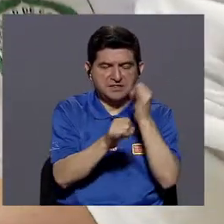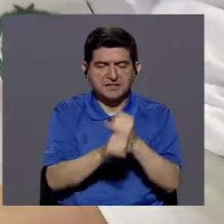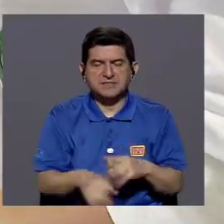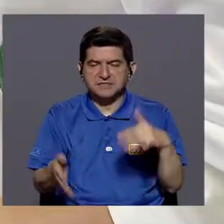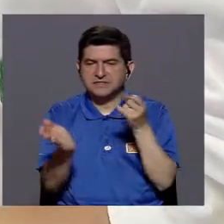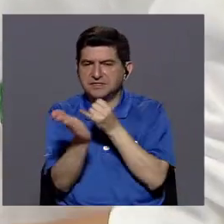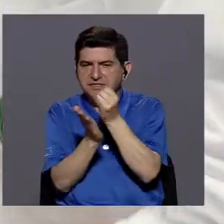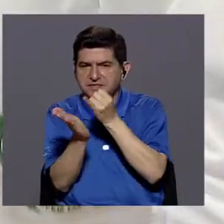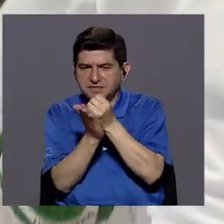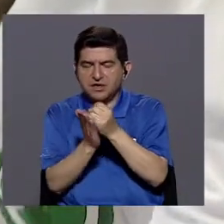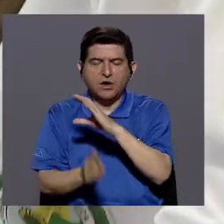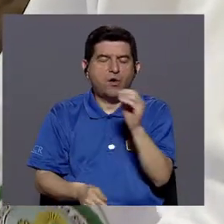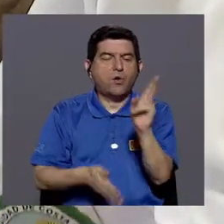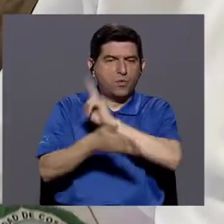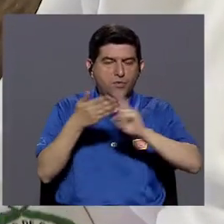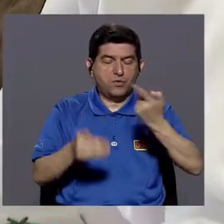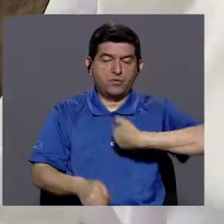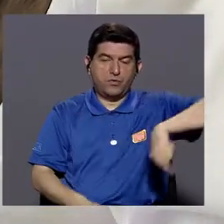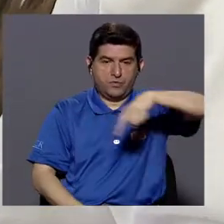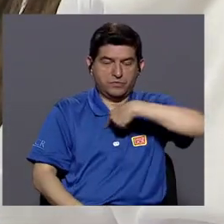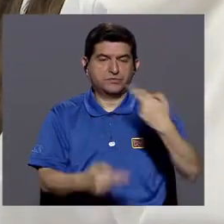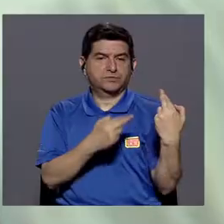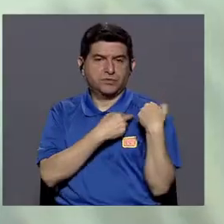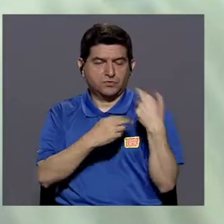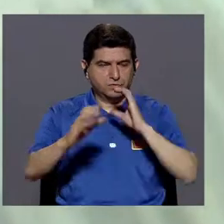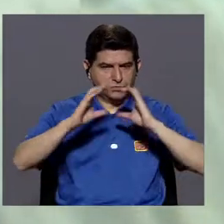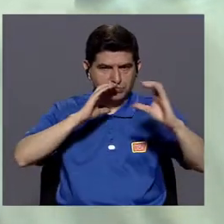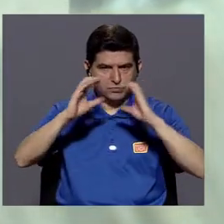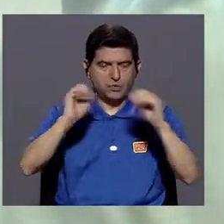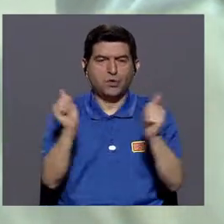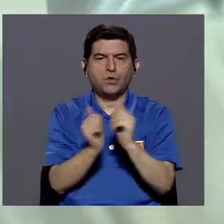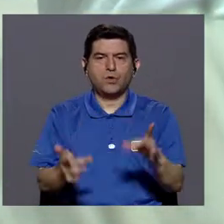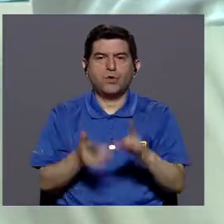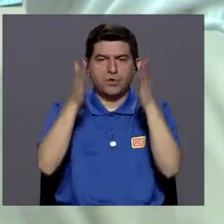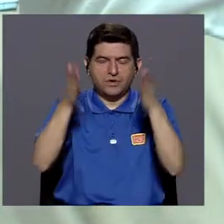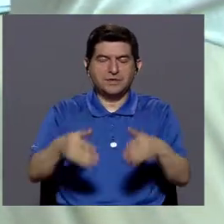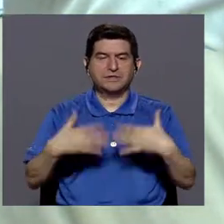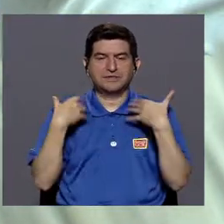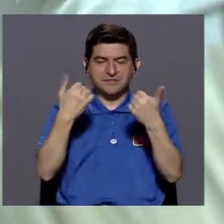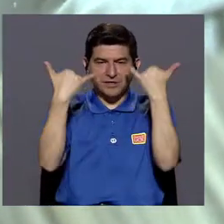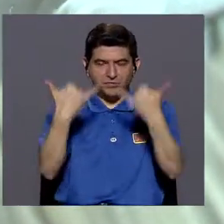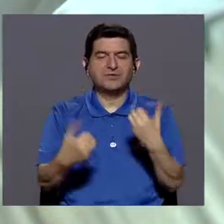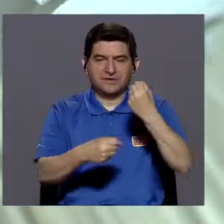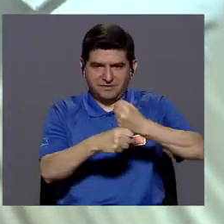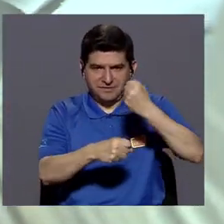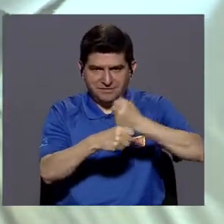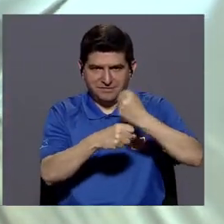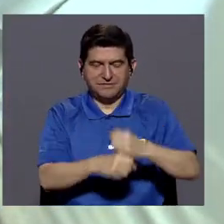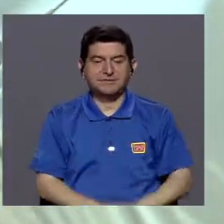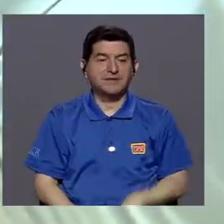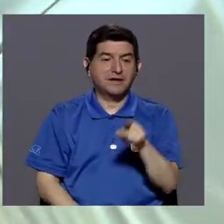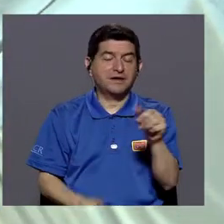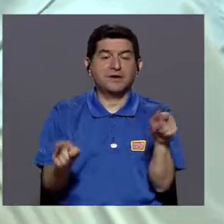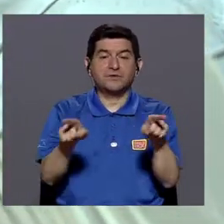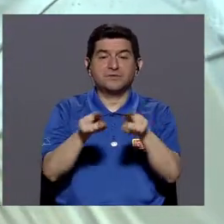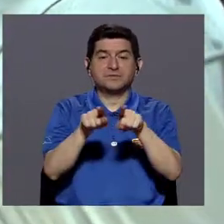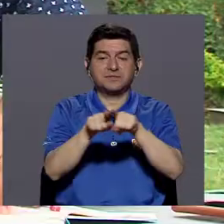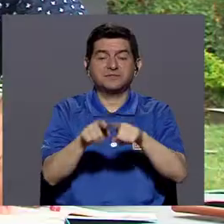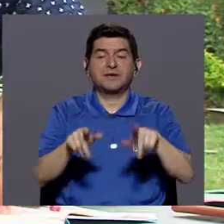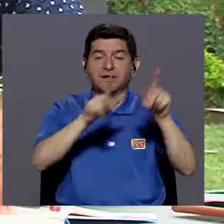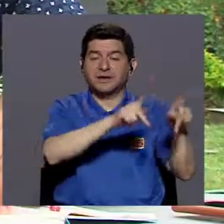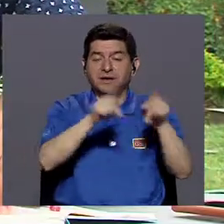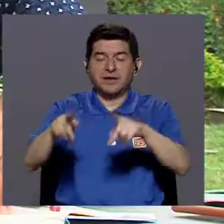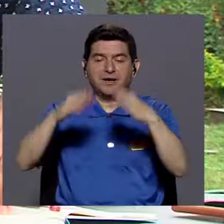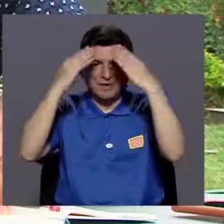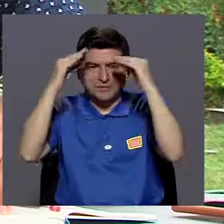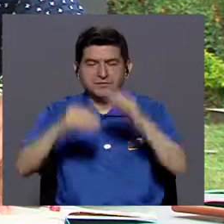universidad y demás, entonces nosotros tenemos responsabilidad de comunicarnos con los especialistas de salud que ya están ejerciendo y ellos con el público, ¿verdad?,